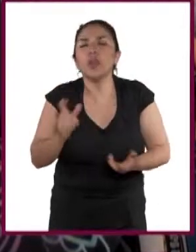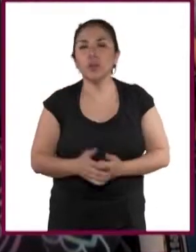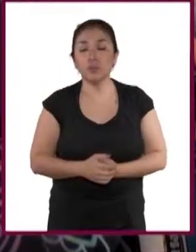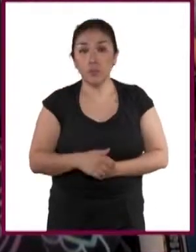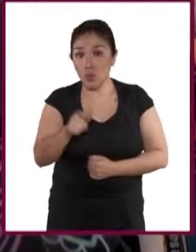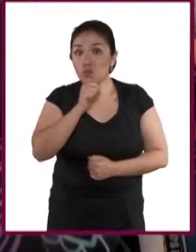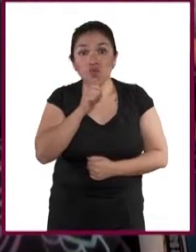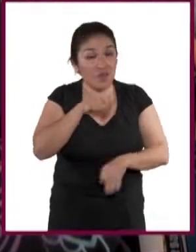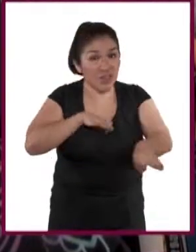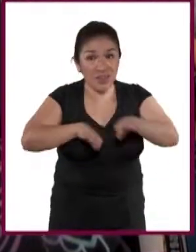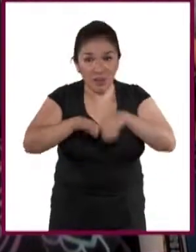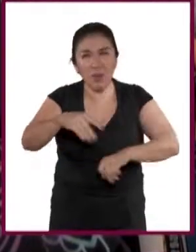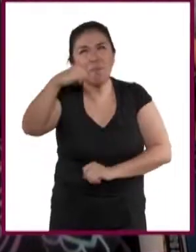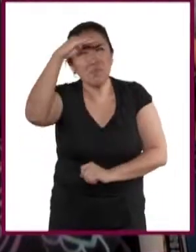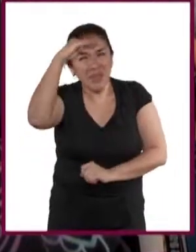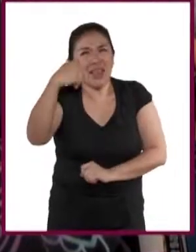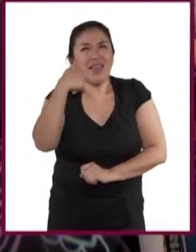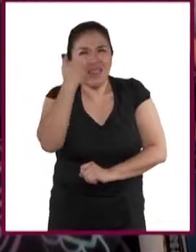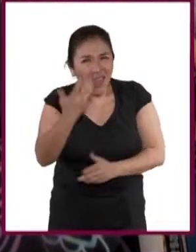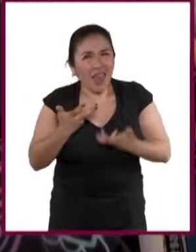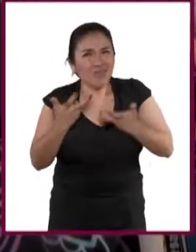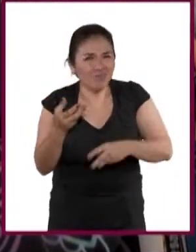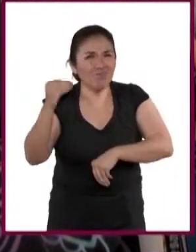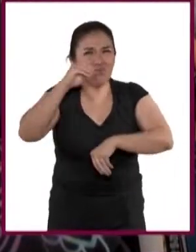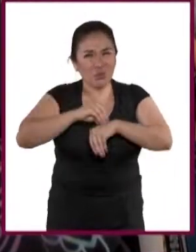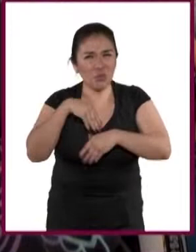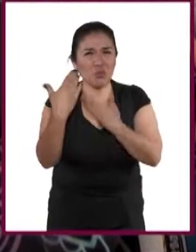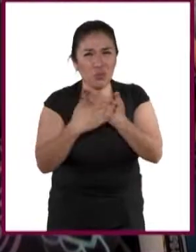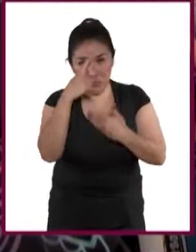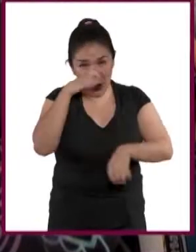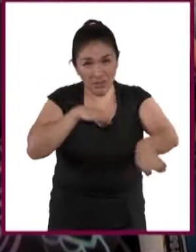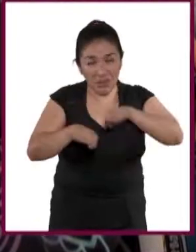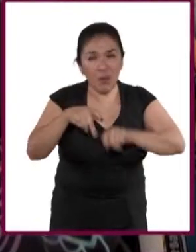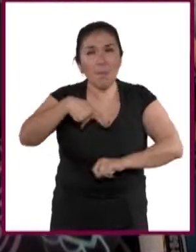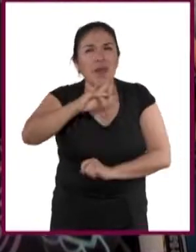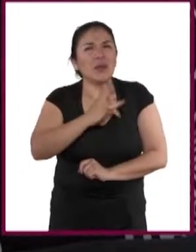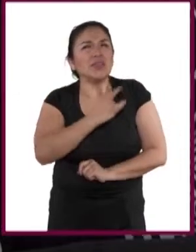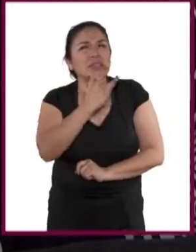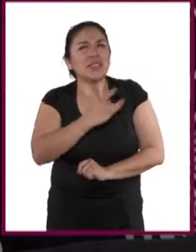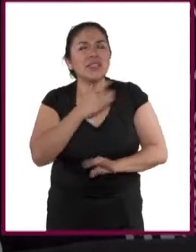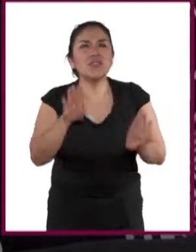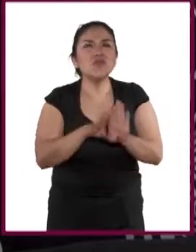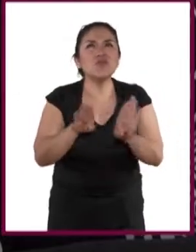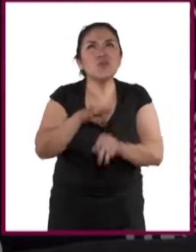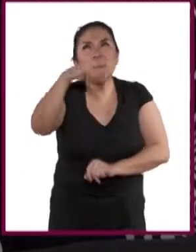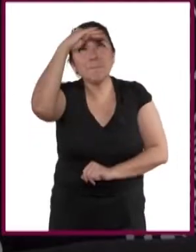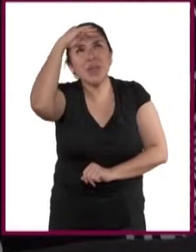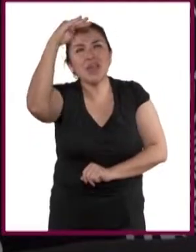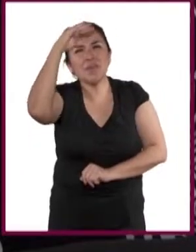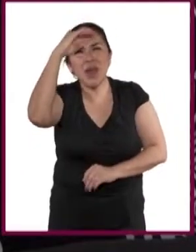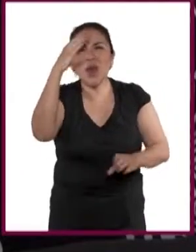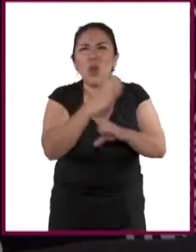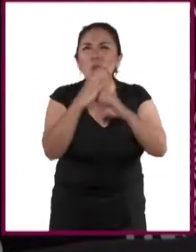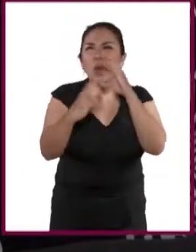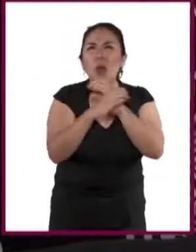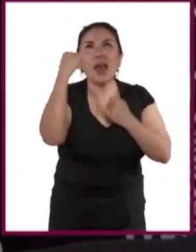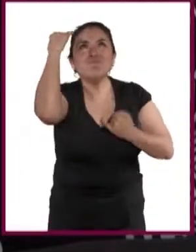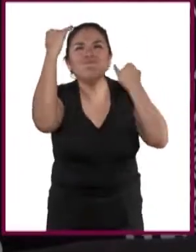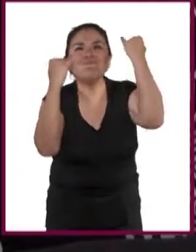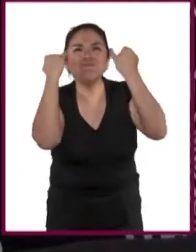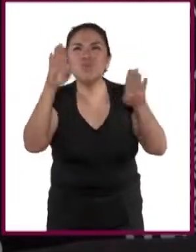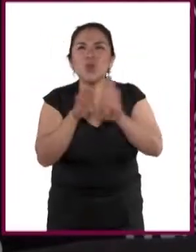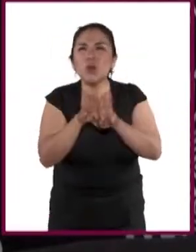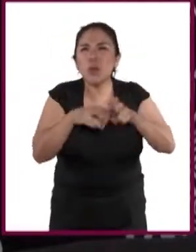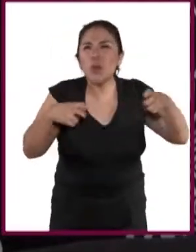no tienes empleo y ya estás pensando en incorporarte al mundo laboral, pero estás sintiendo y pensando un montón de cosas que te mantienen con